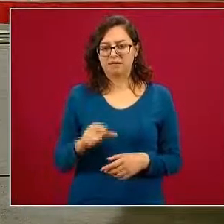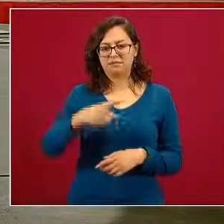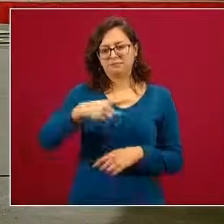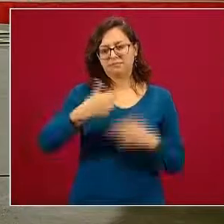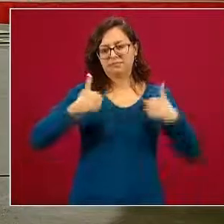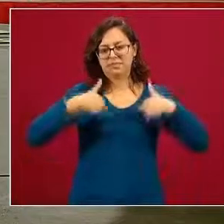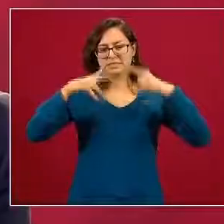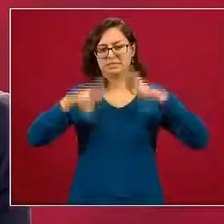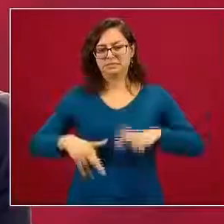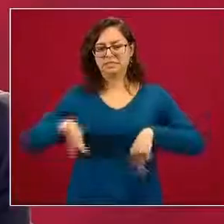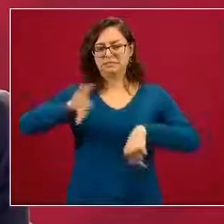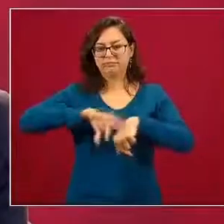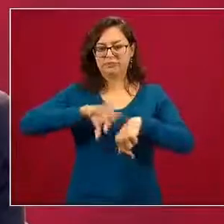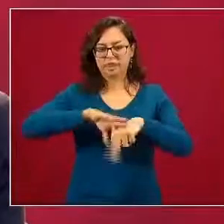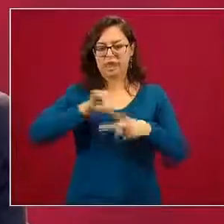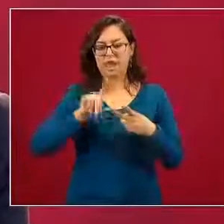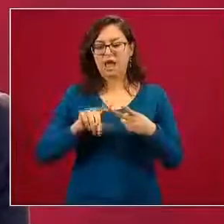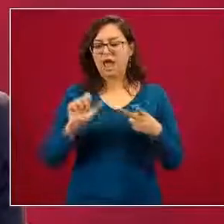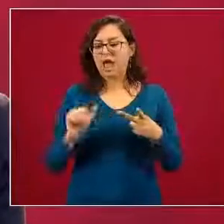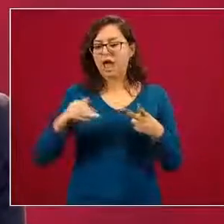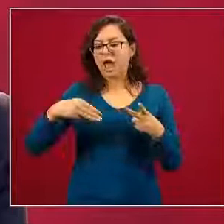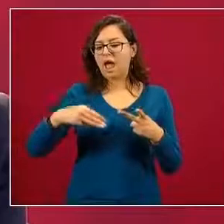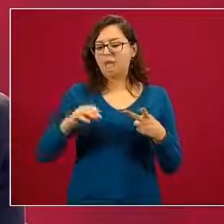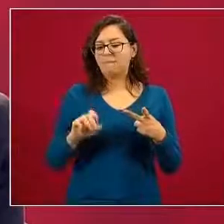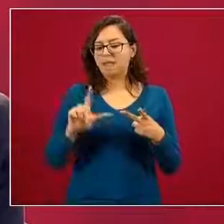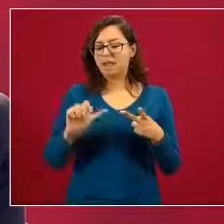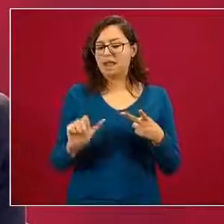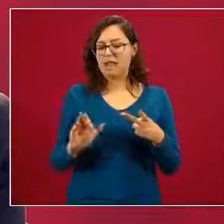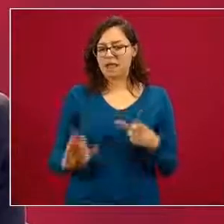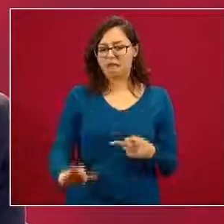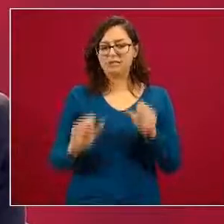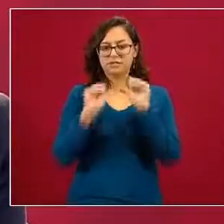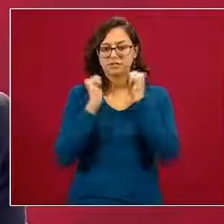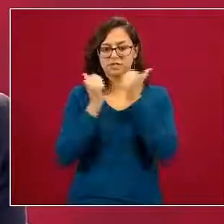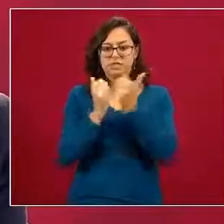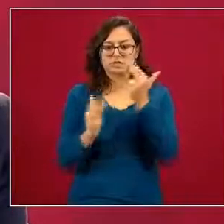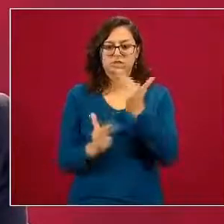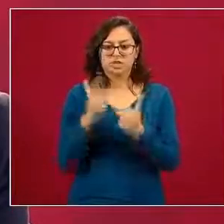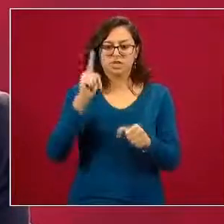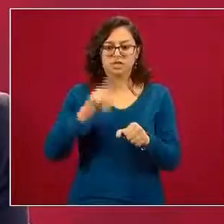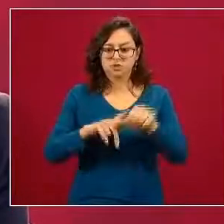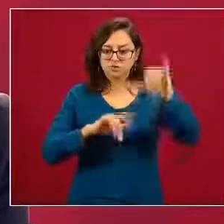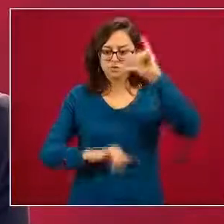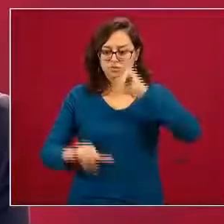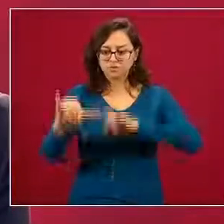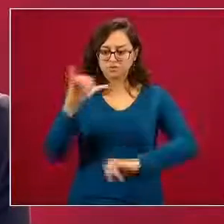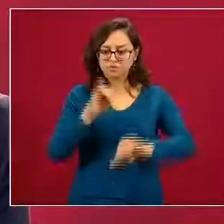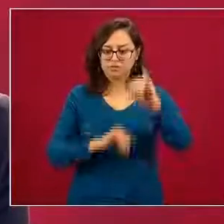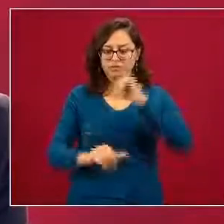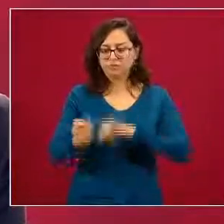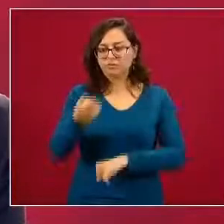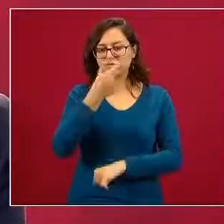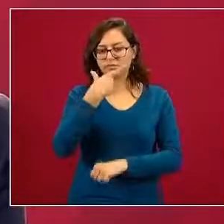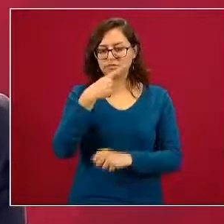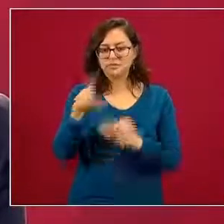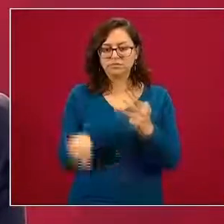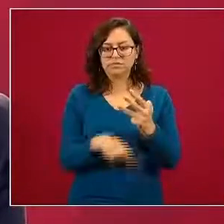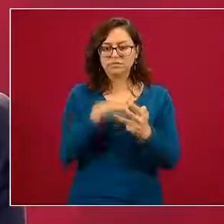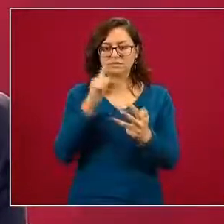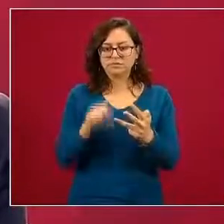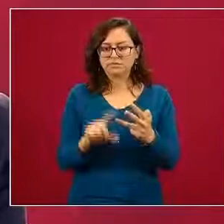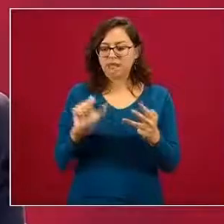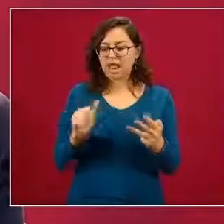de AMELAF la Cámara la Asociación Nacional de Laboratorios Productores de Fármacos de